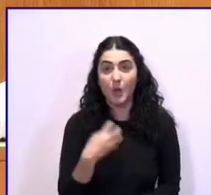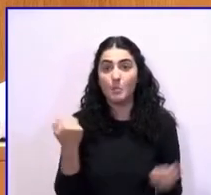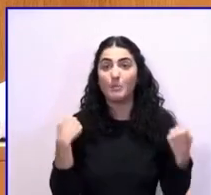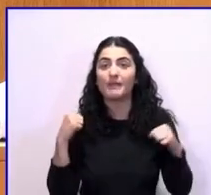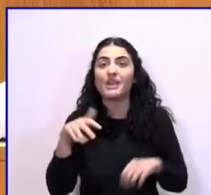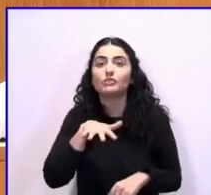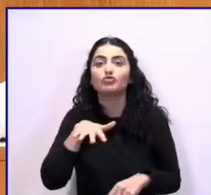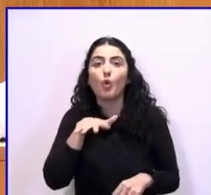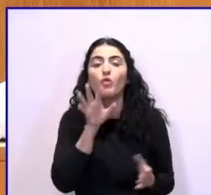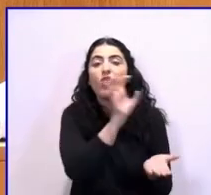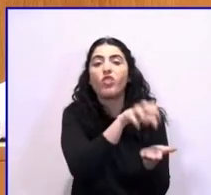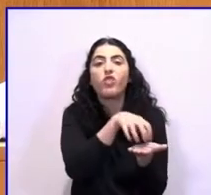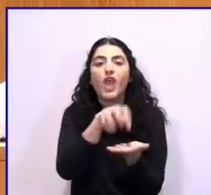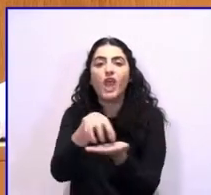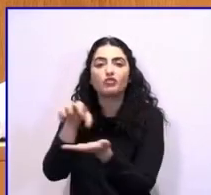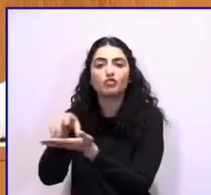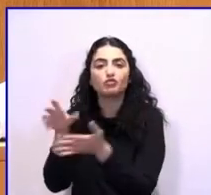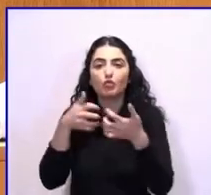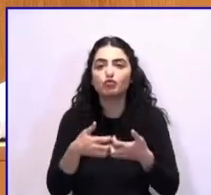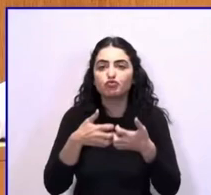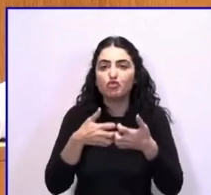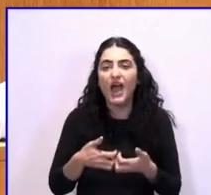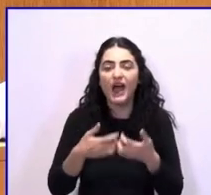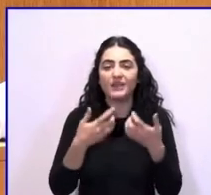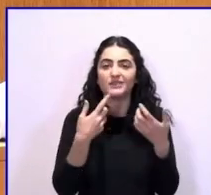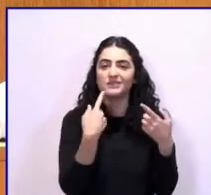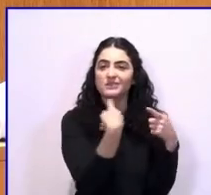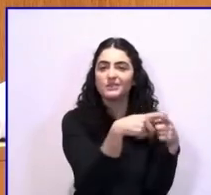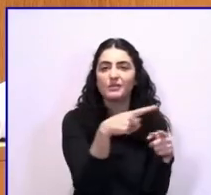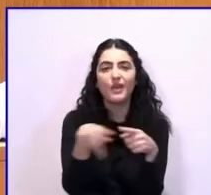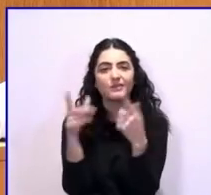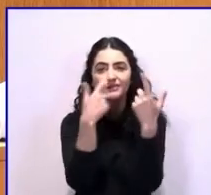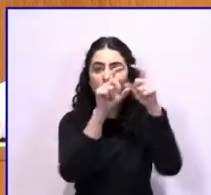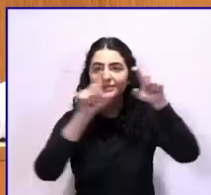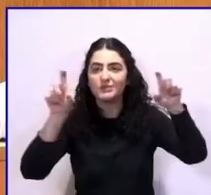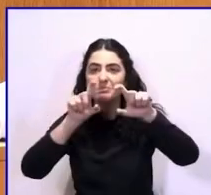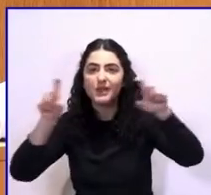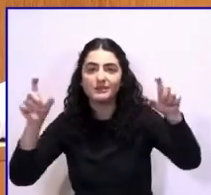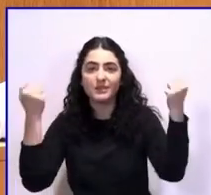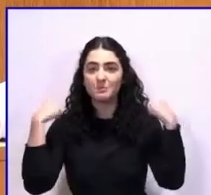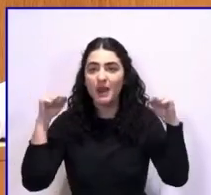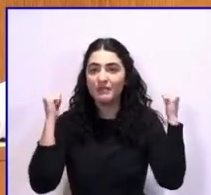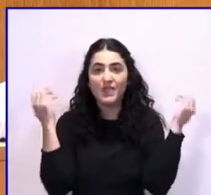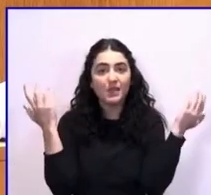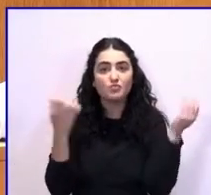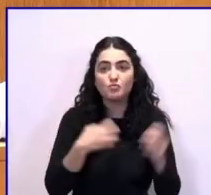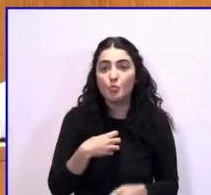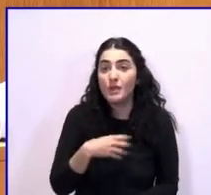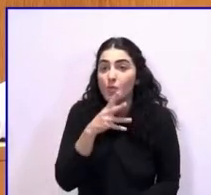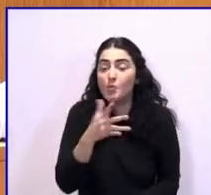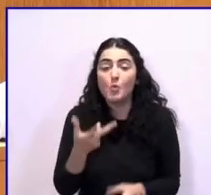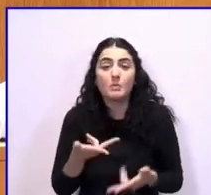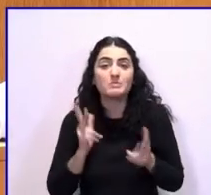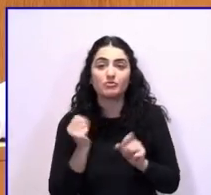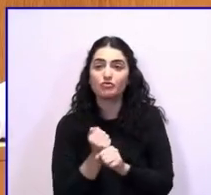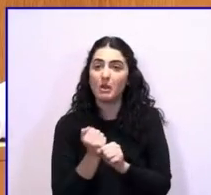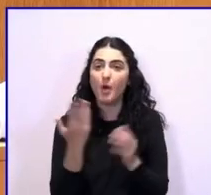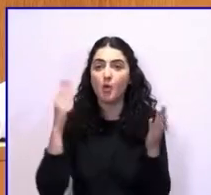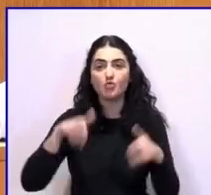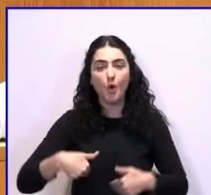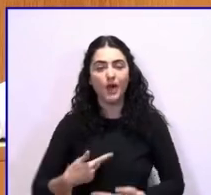industriales, en las distintas empresas. Estudiantes, migrantes que con su